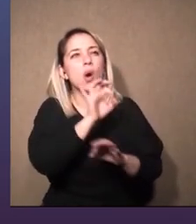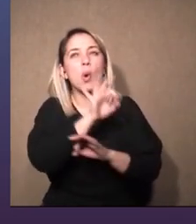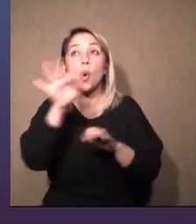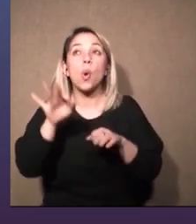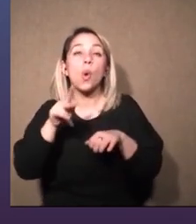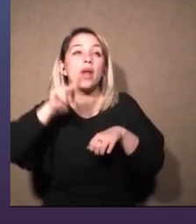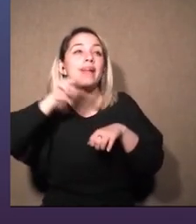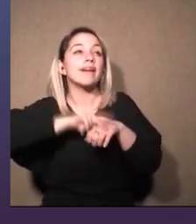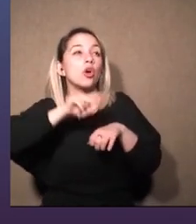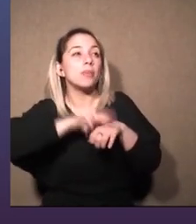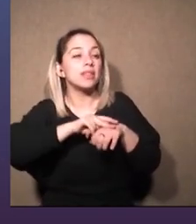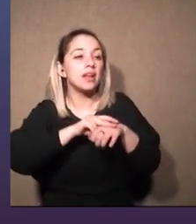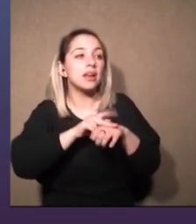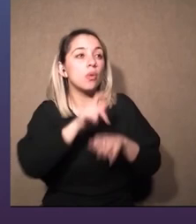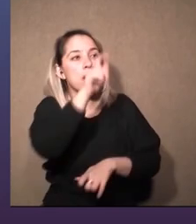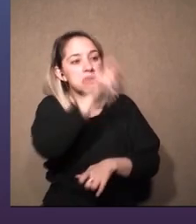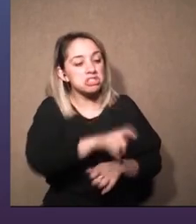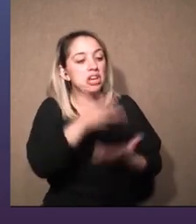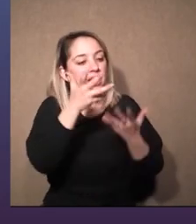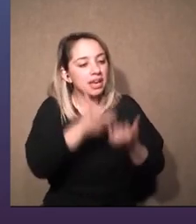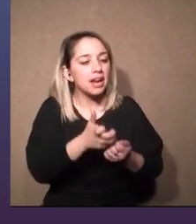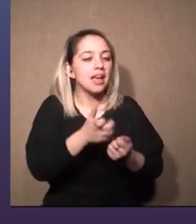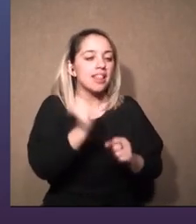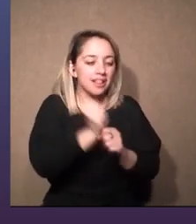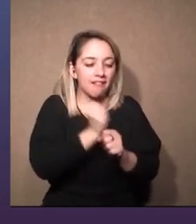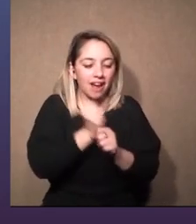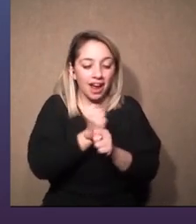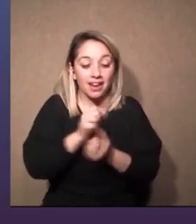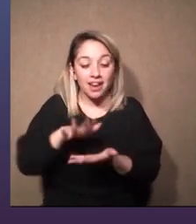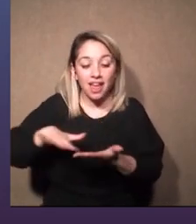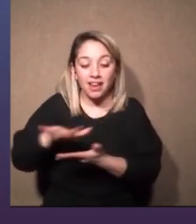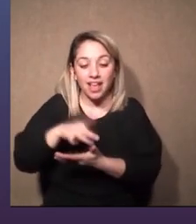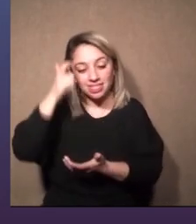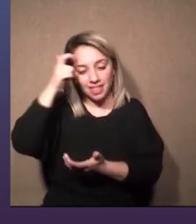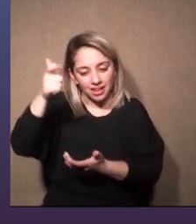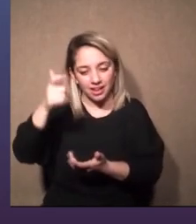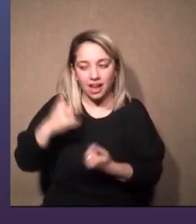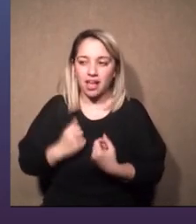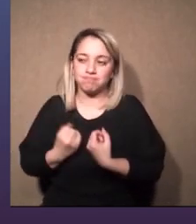quiere trabajar en el área técnica al servicio del arte Amparo?